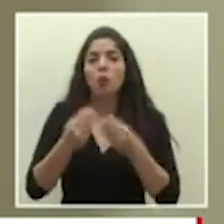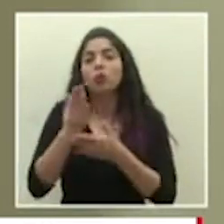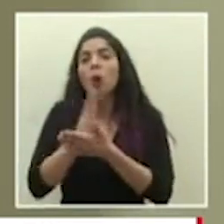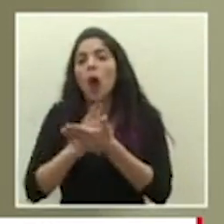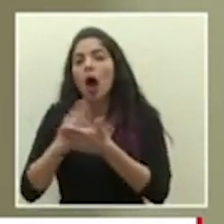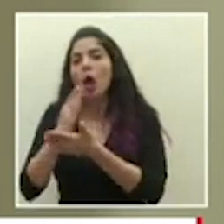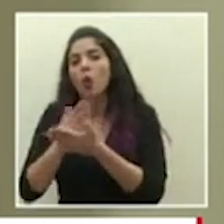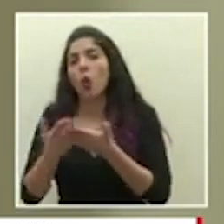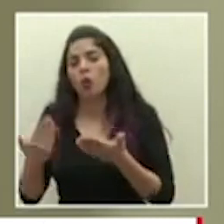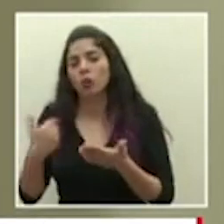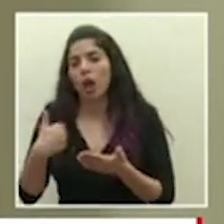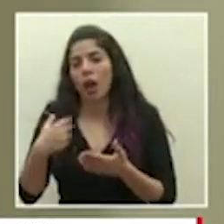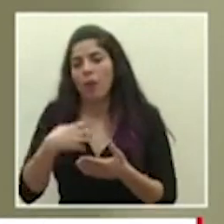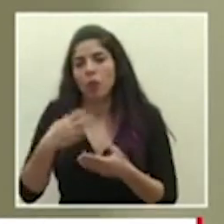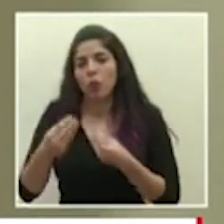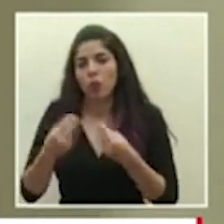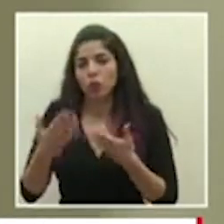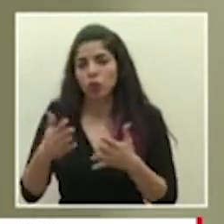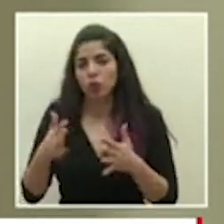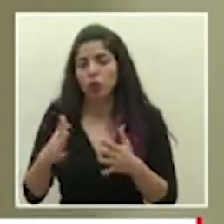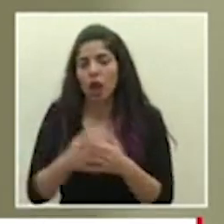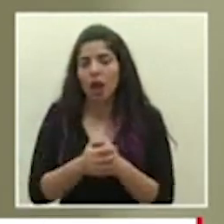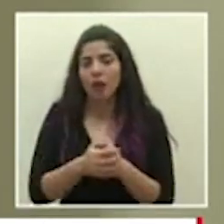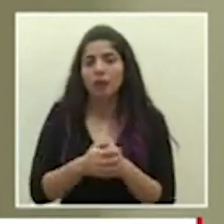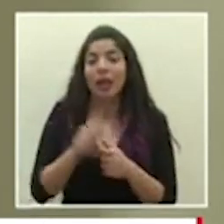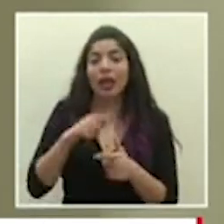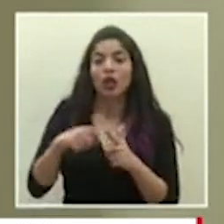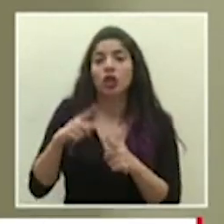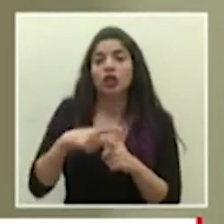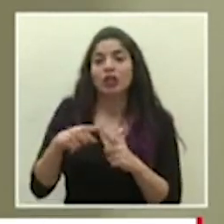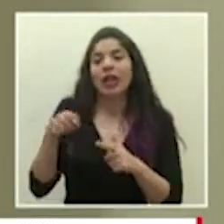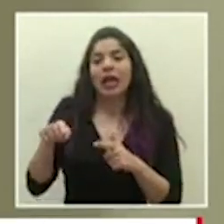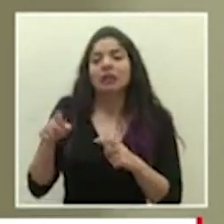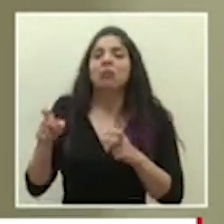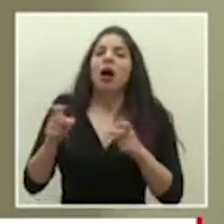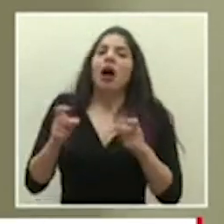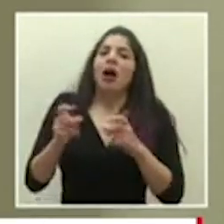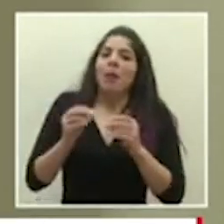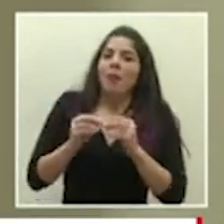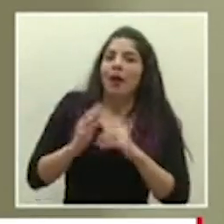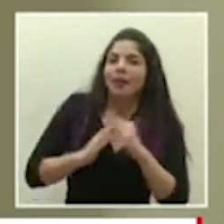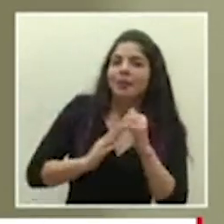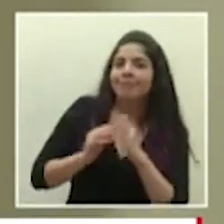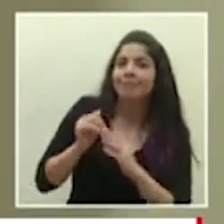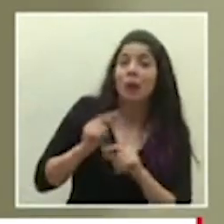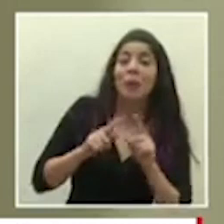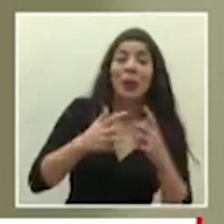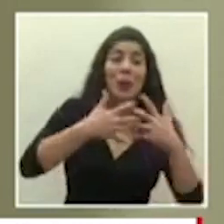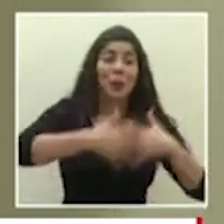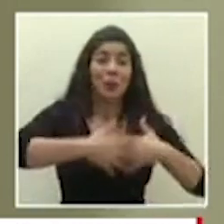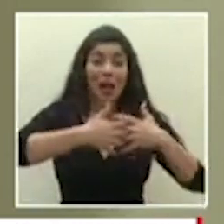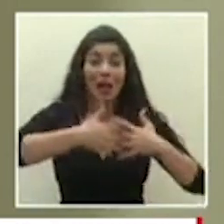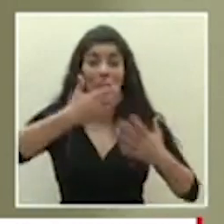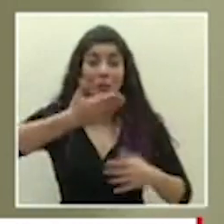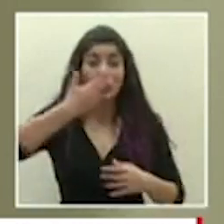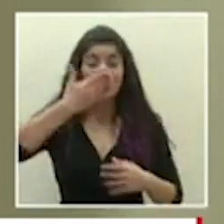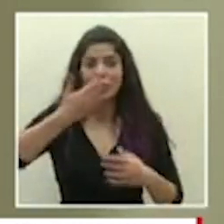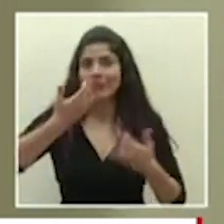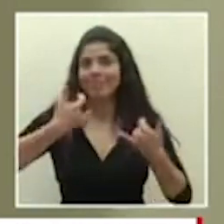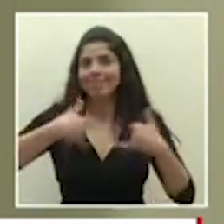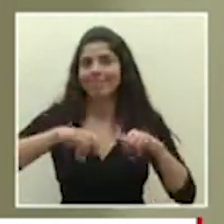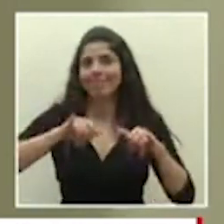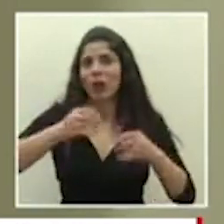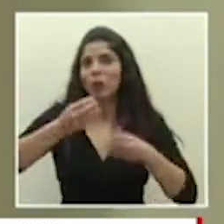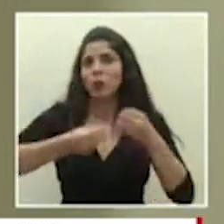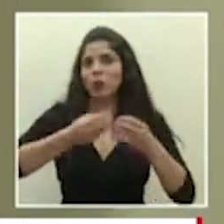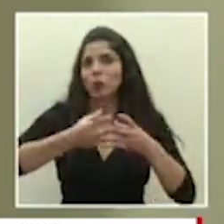de esos insumos entonces esos ya se vuelven más manejables pero digamos ventiladores todavía no hay una gran